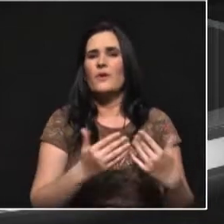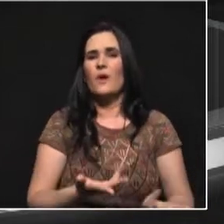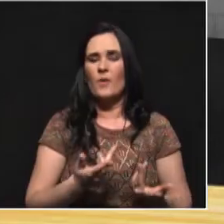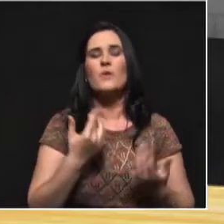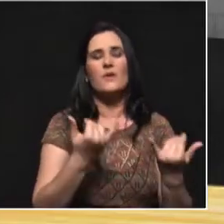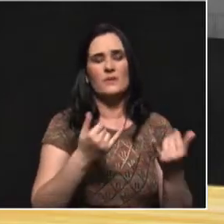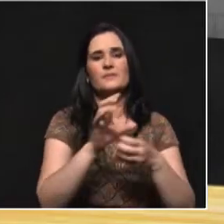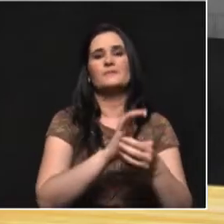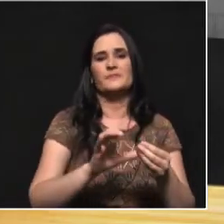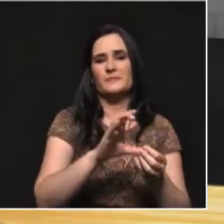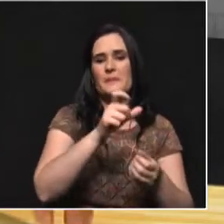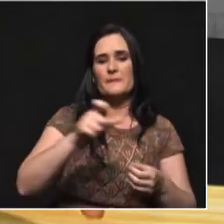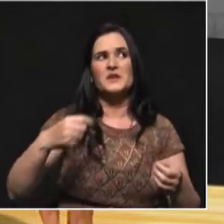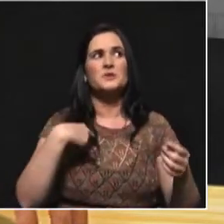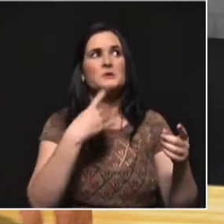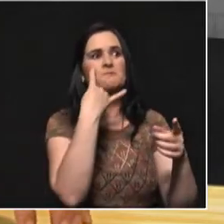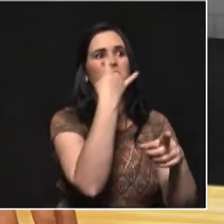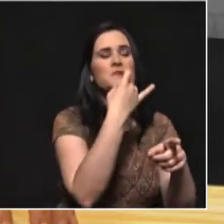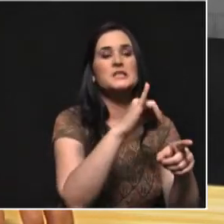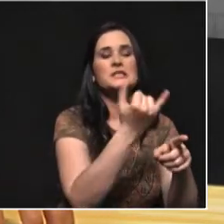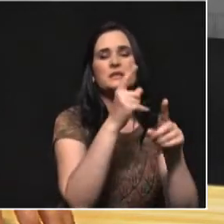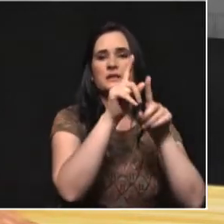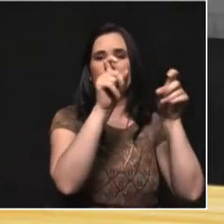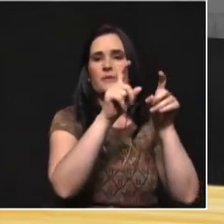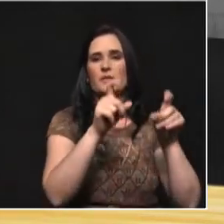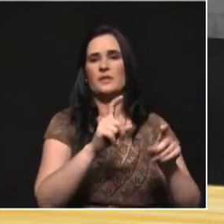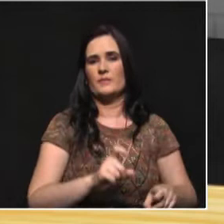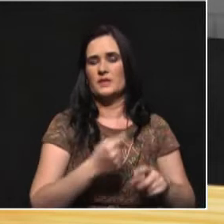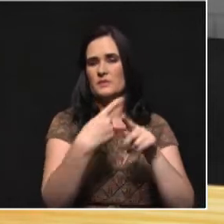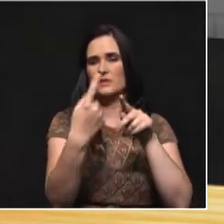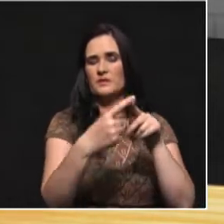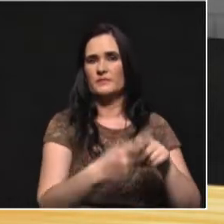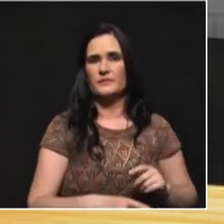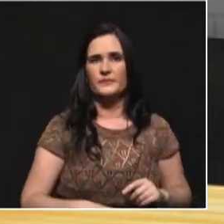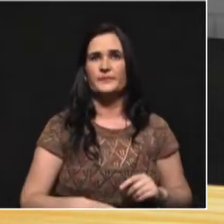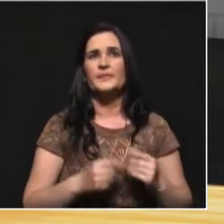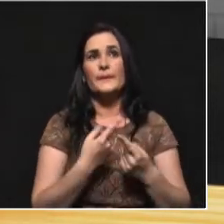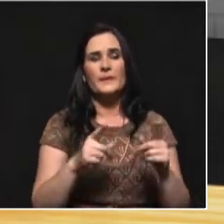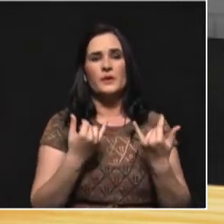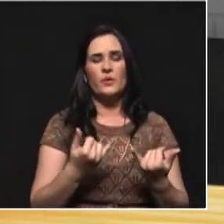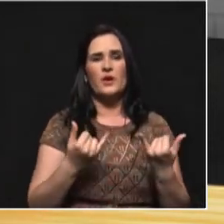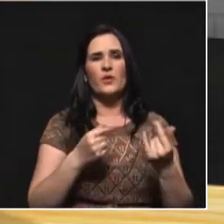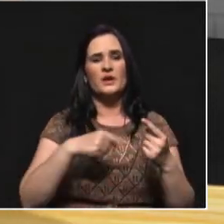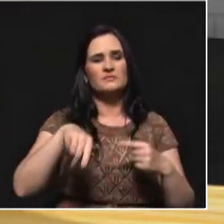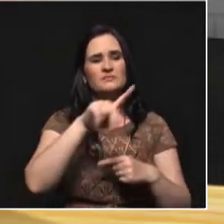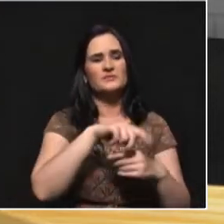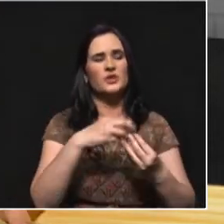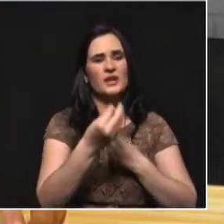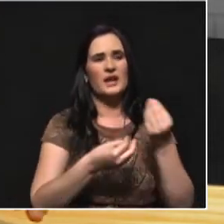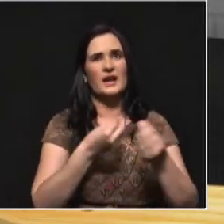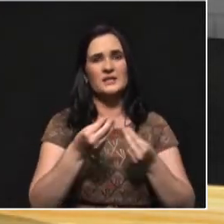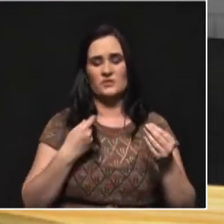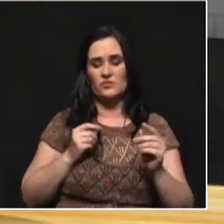se meten en esas lógicas. Pero, ¿qué se ha podido evidenciar de este tipo de personajes que lleva al